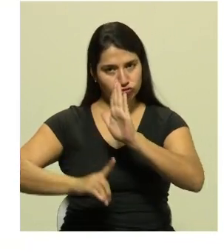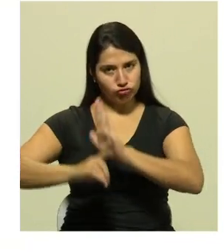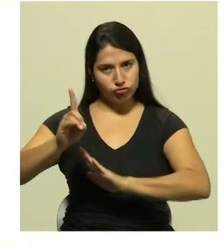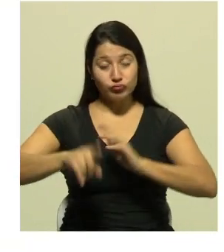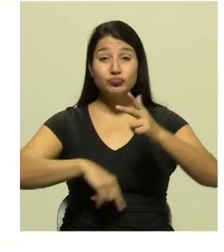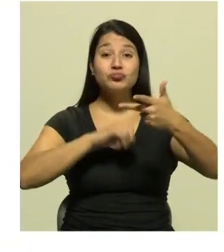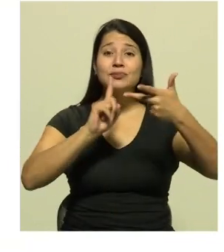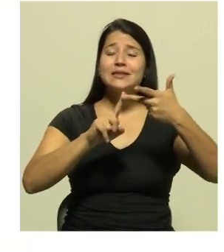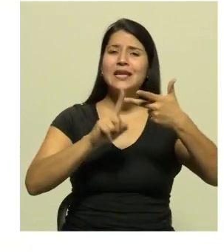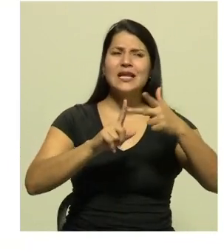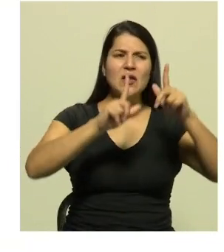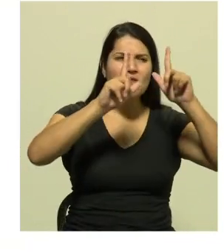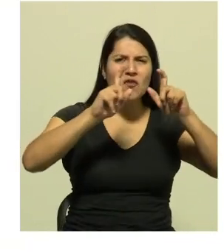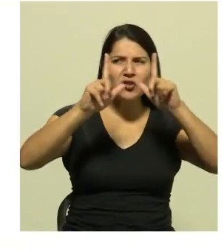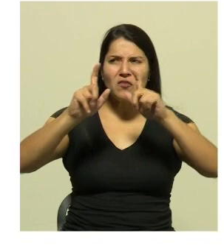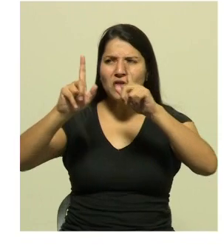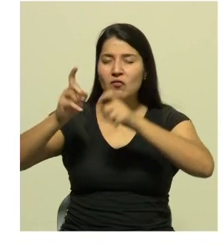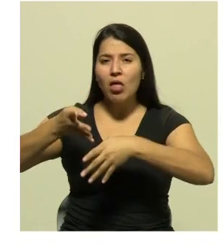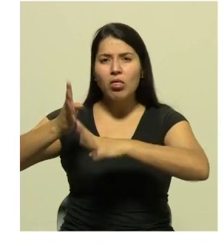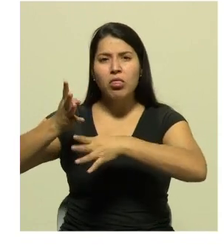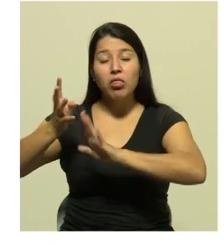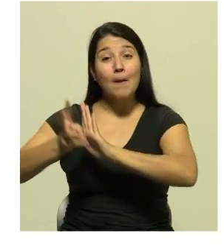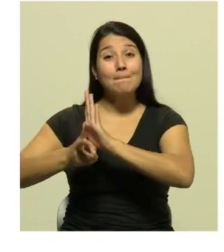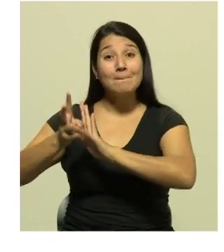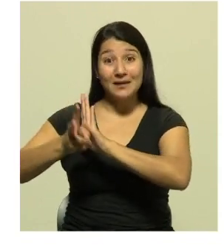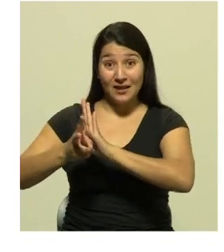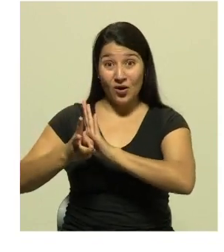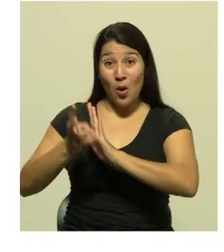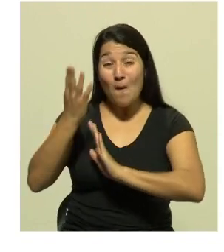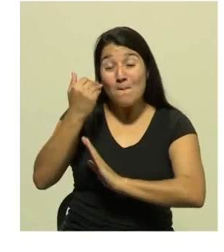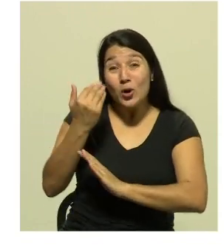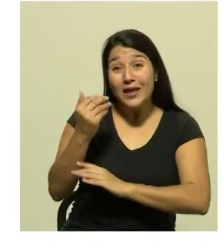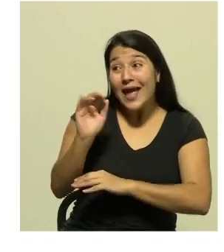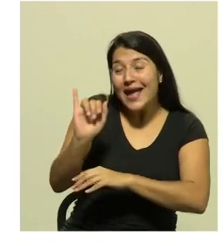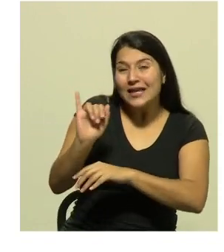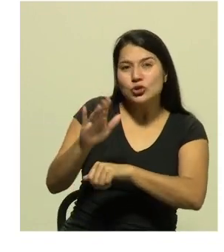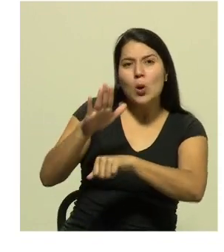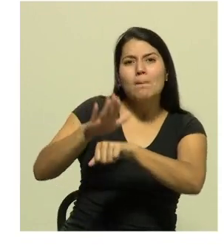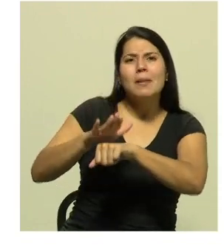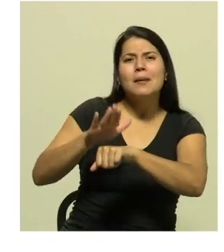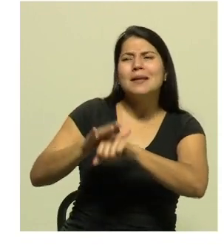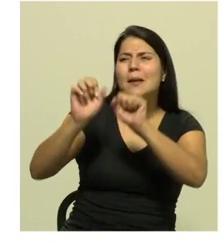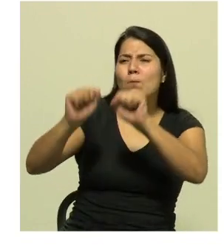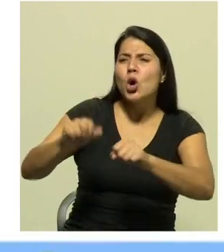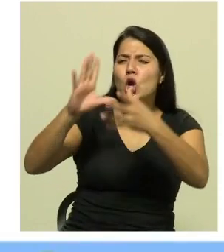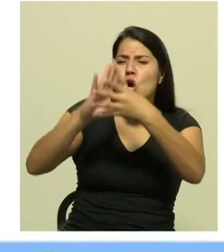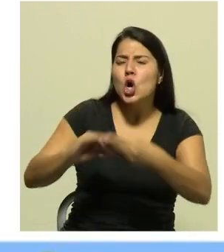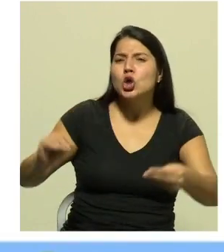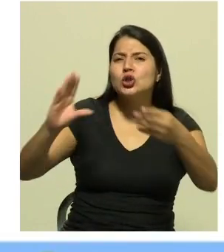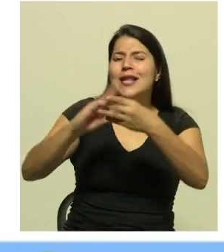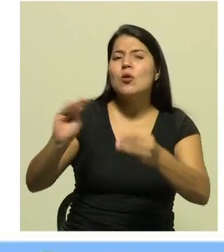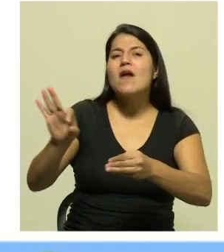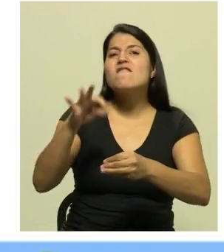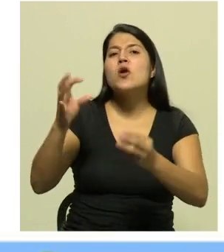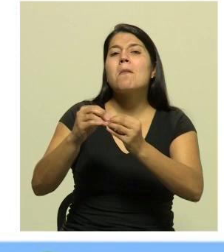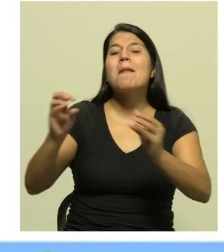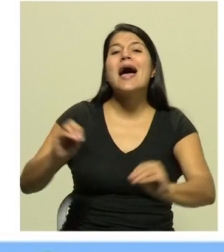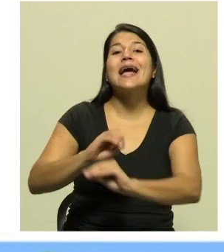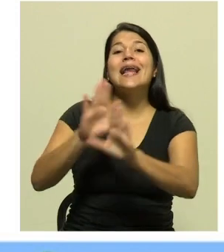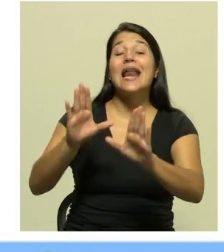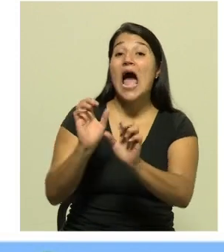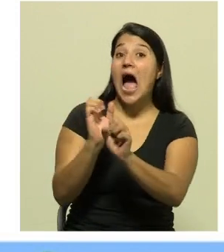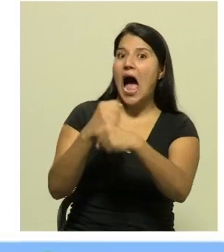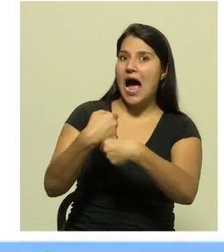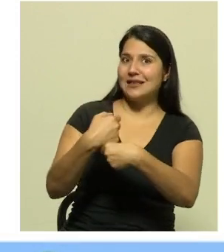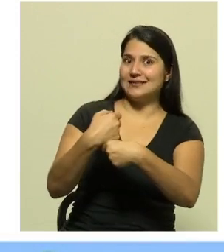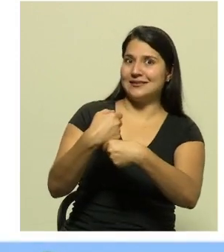fotografías y crear video porque los contenidos nos ayudan a crear una narrativa audiovisual que te va a hacer diferenciarte